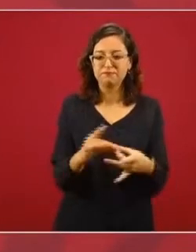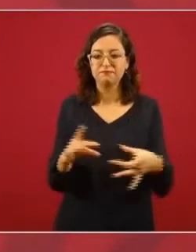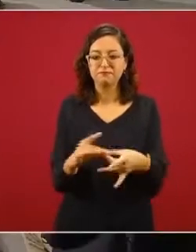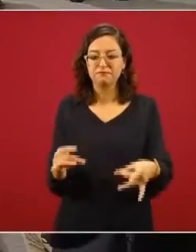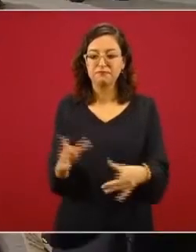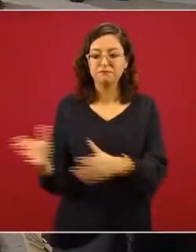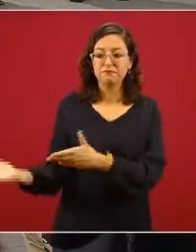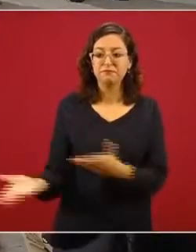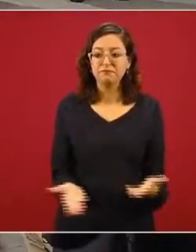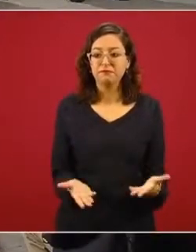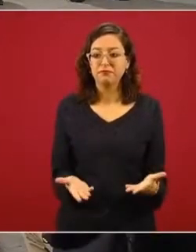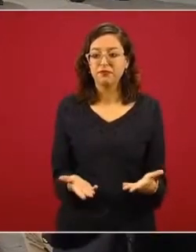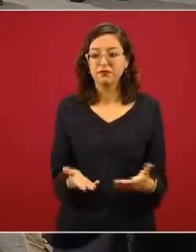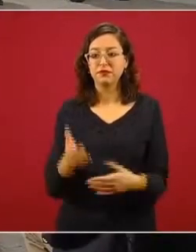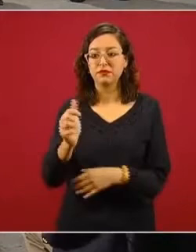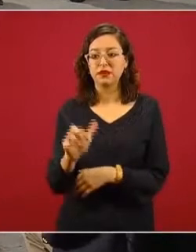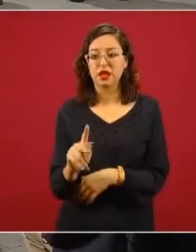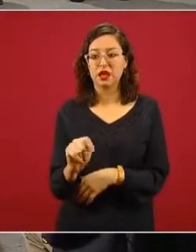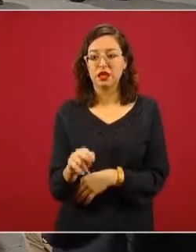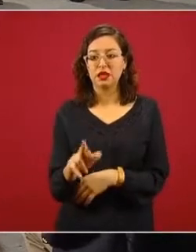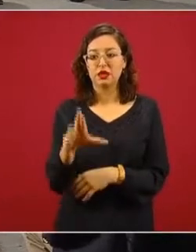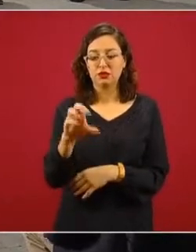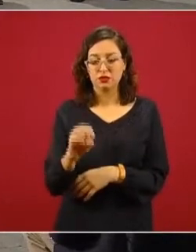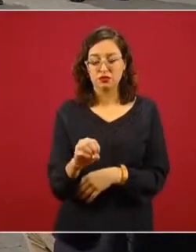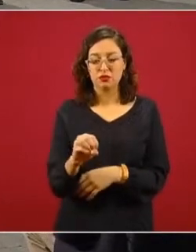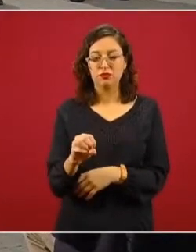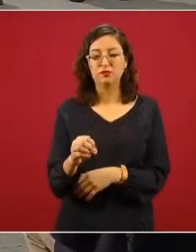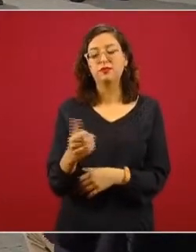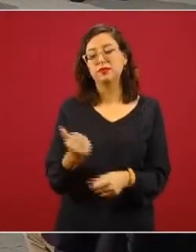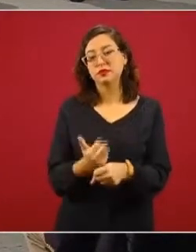palabra a Arturo Herrera, secretario de Hacienda.